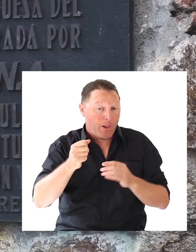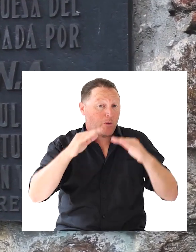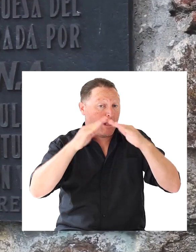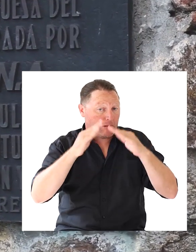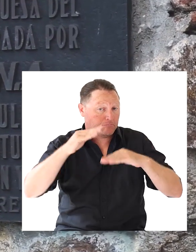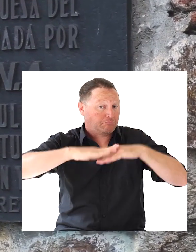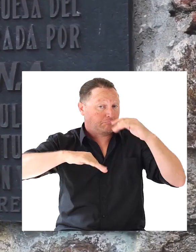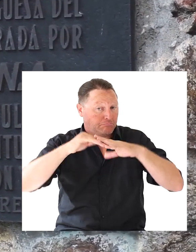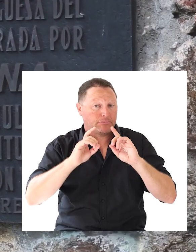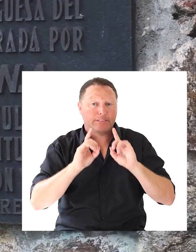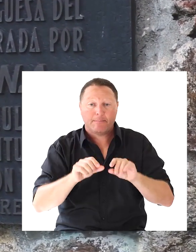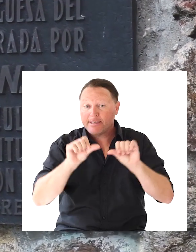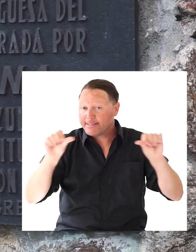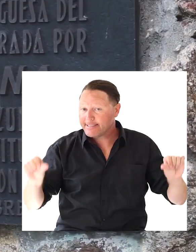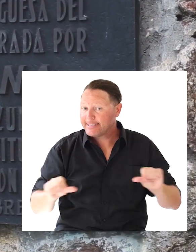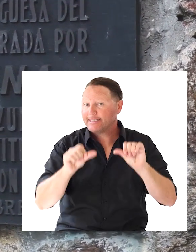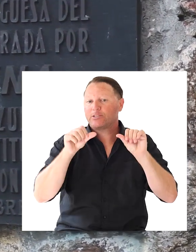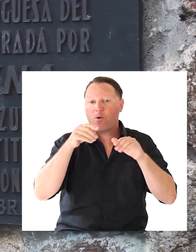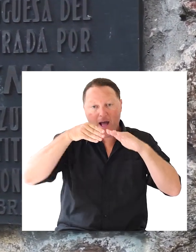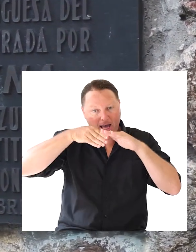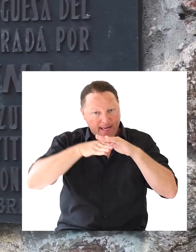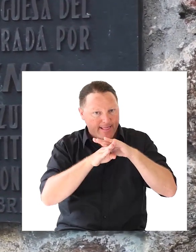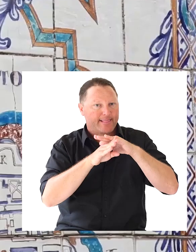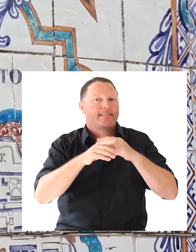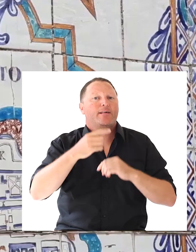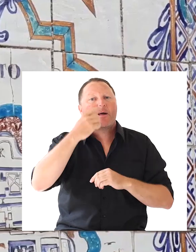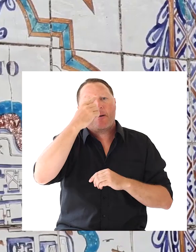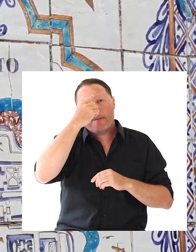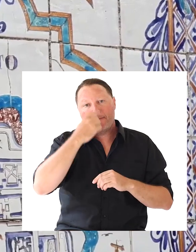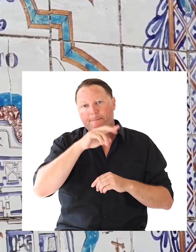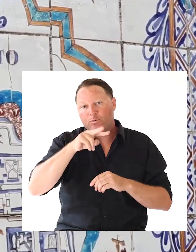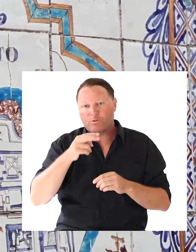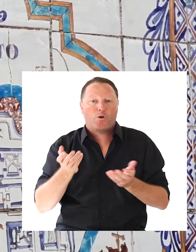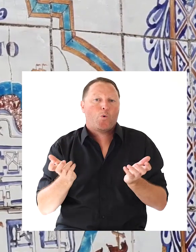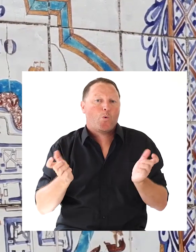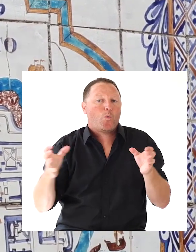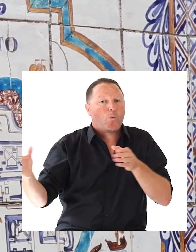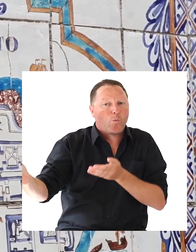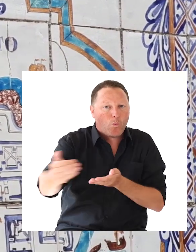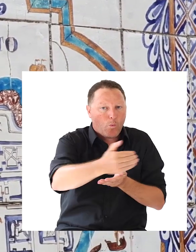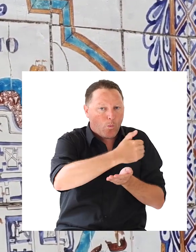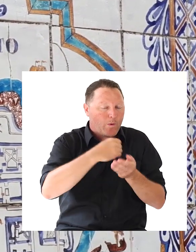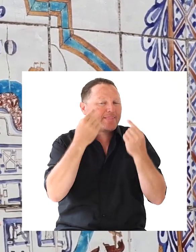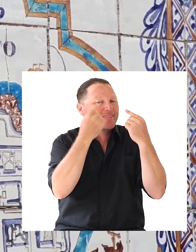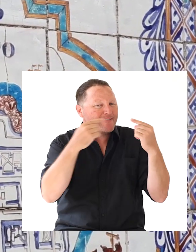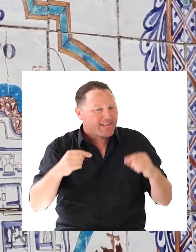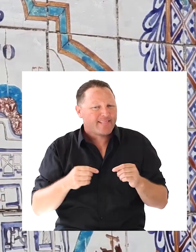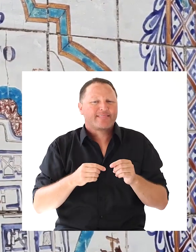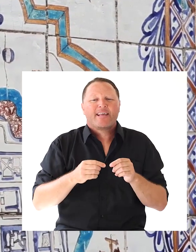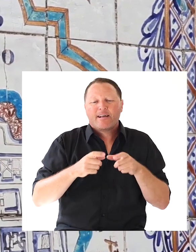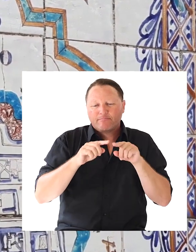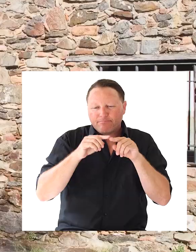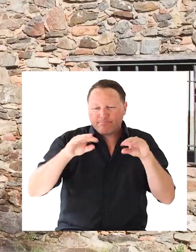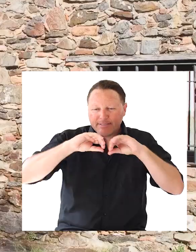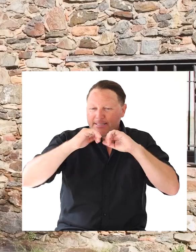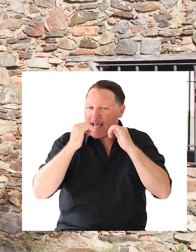restauraron Y montaron entonces en el interior Una colección de azulejos Que